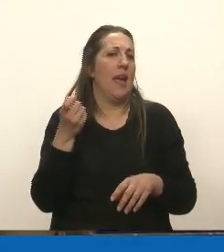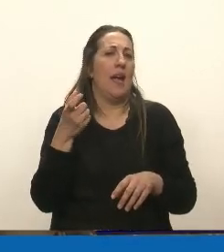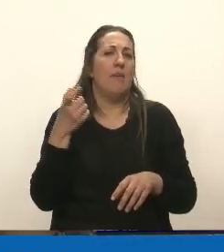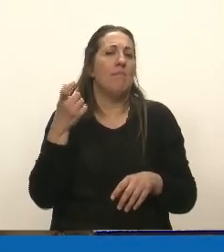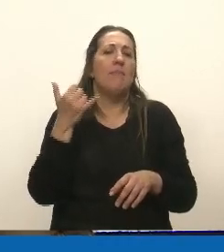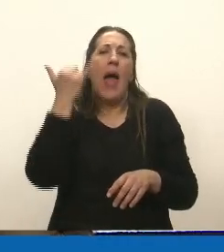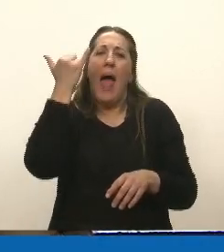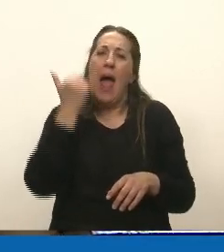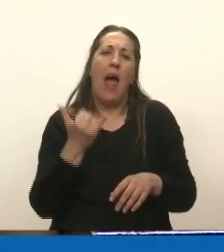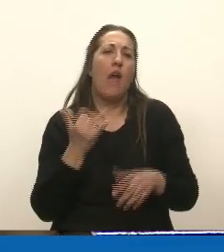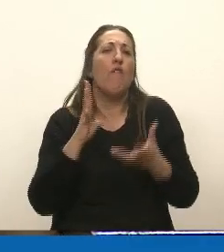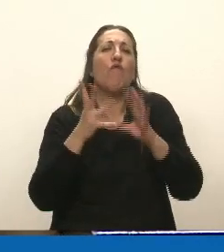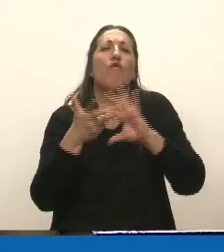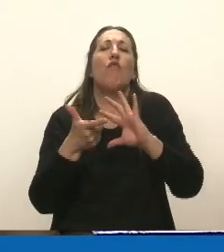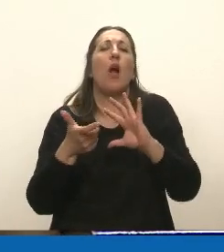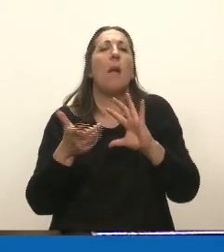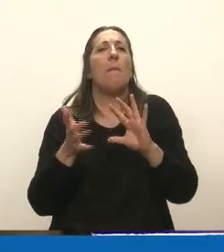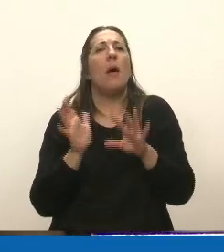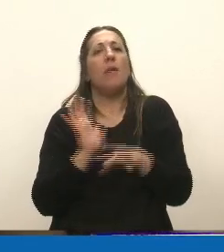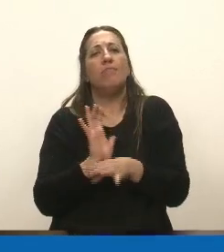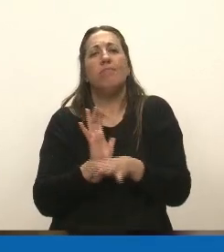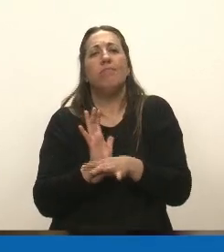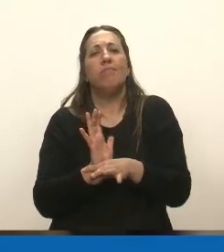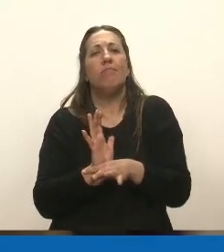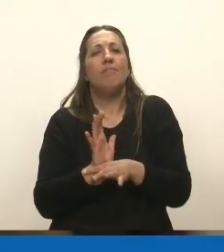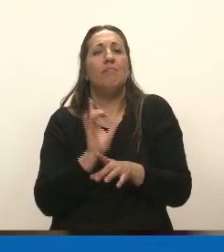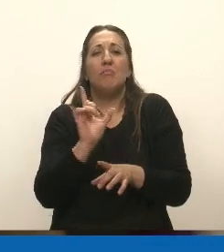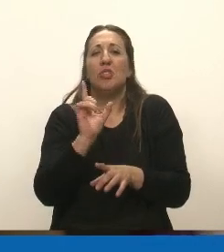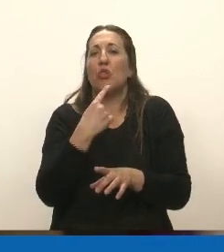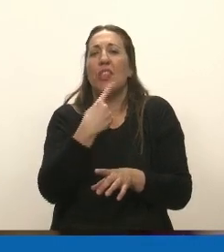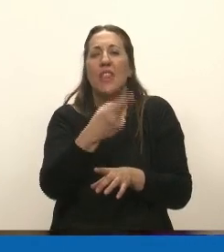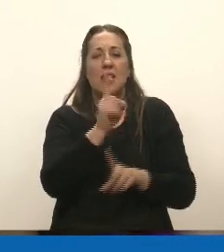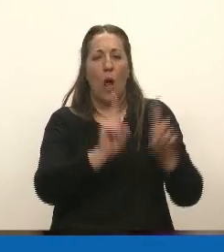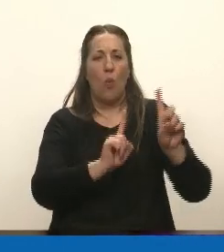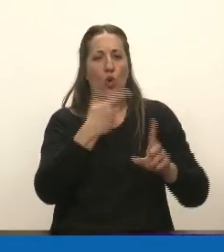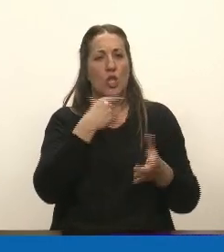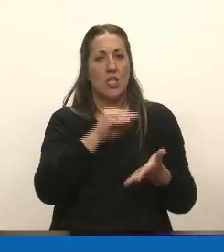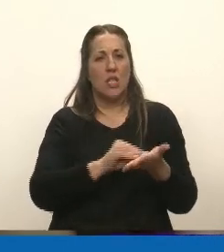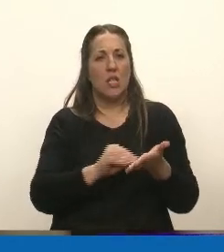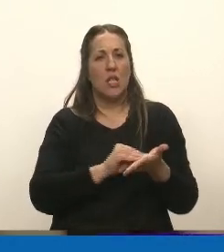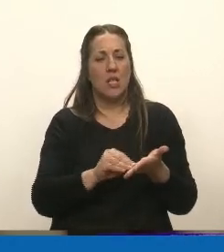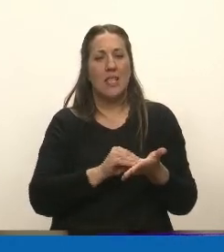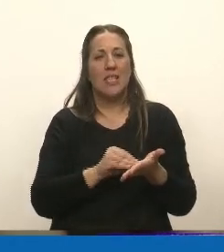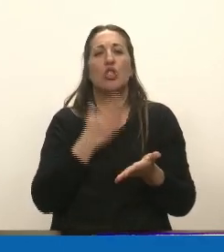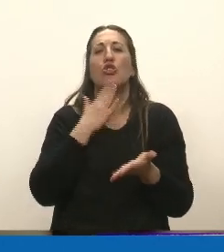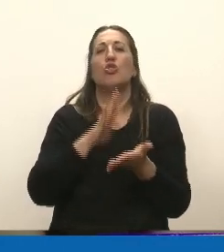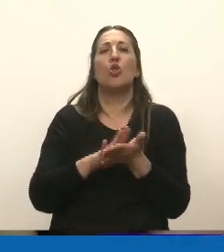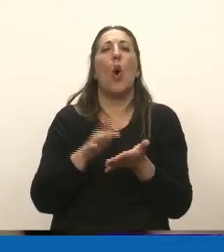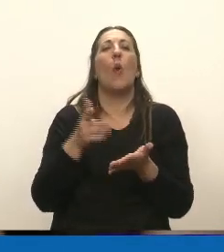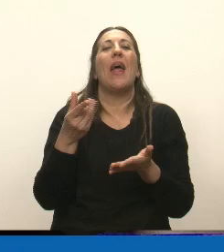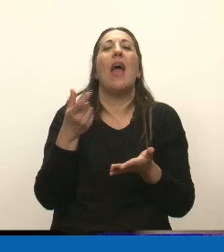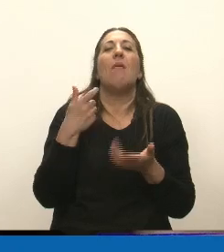impacto, como lo dijeron algunos senadores precedentes sobre las finanzas del país.